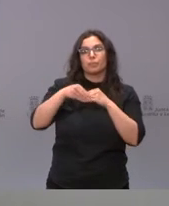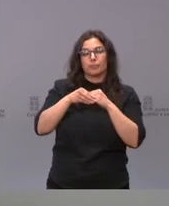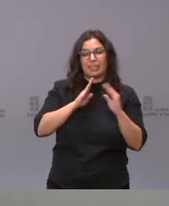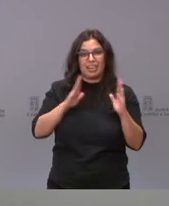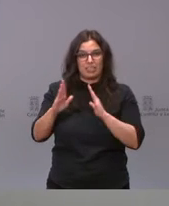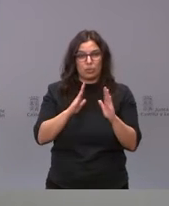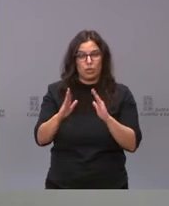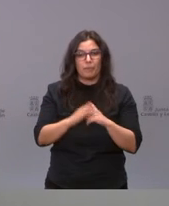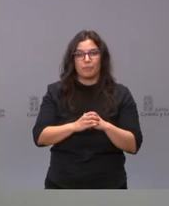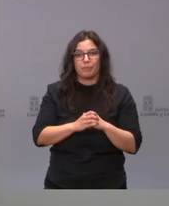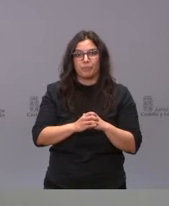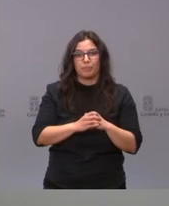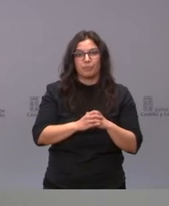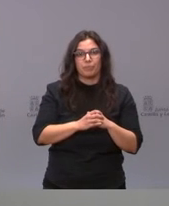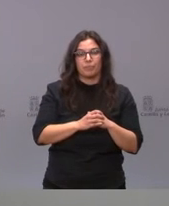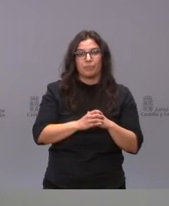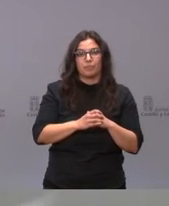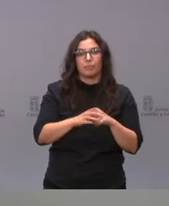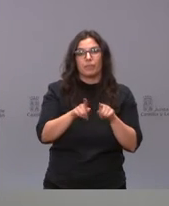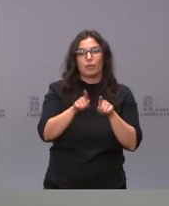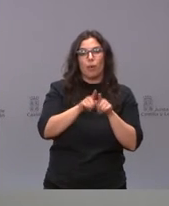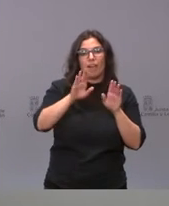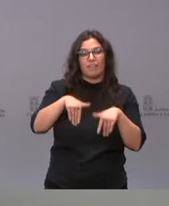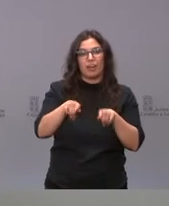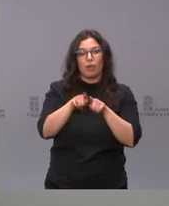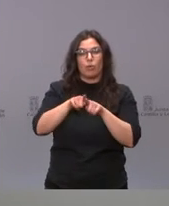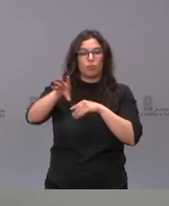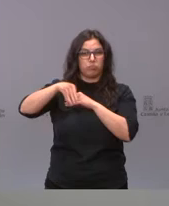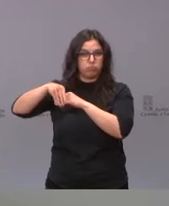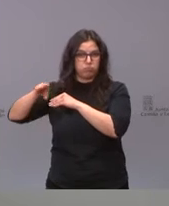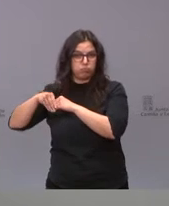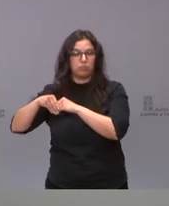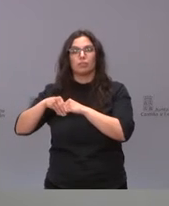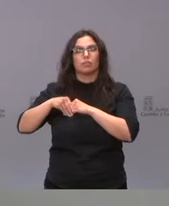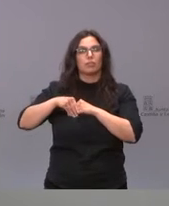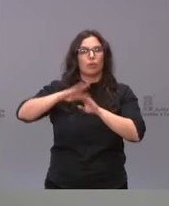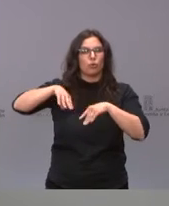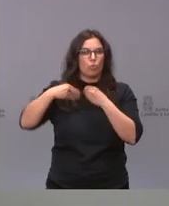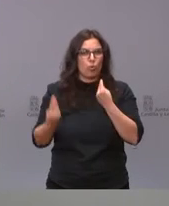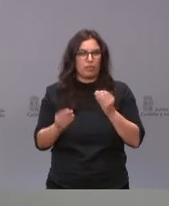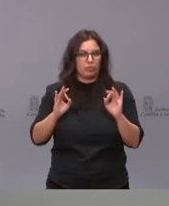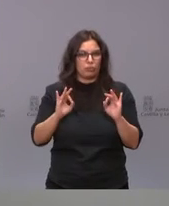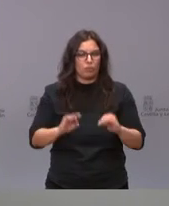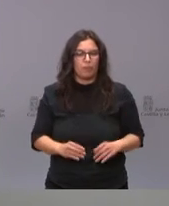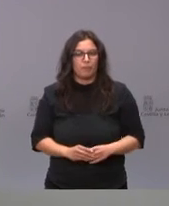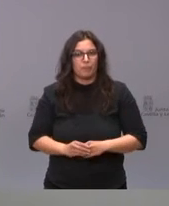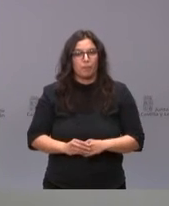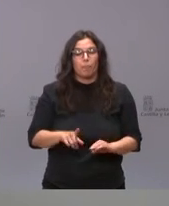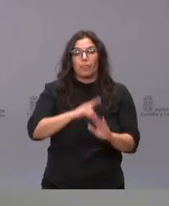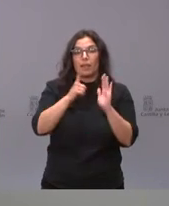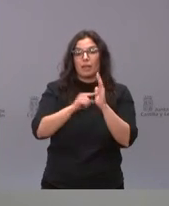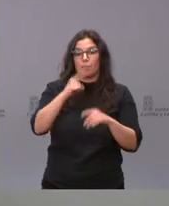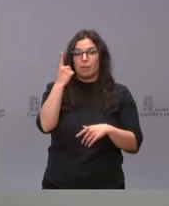y las disposaciones derogatorias y finales. Como les decía, la ley en este primer